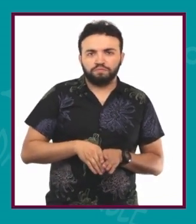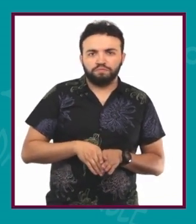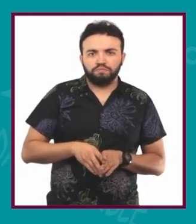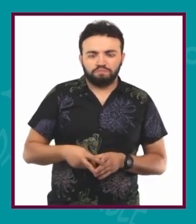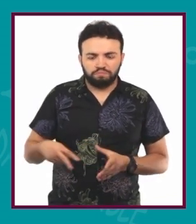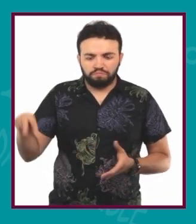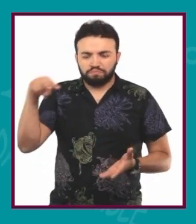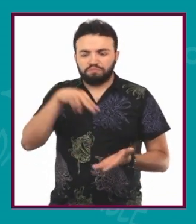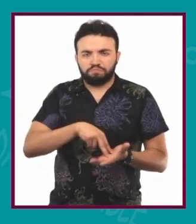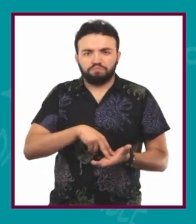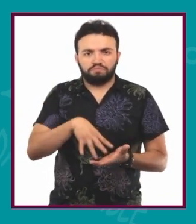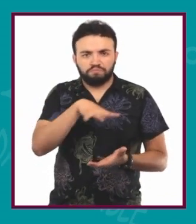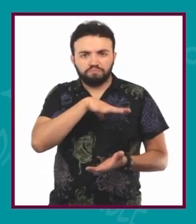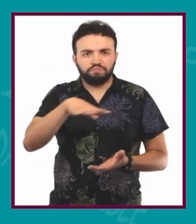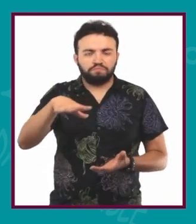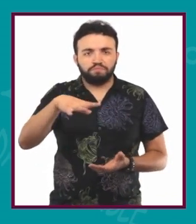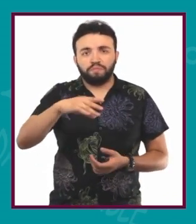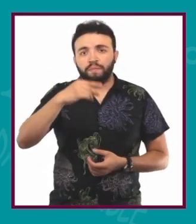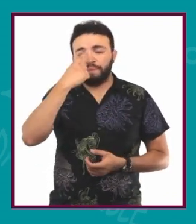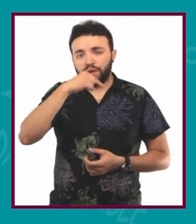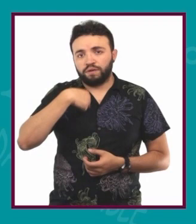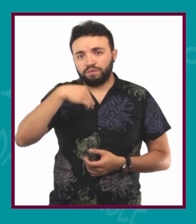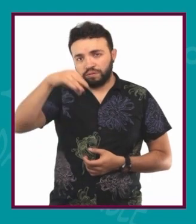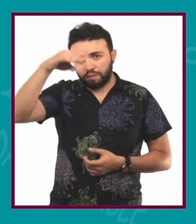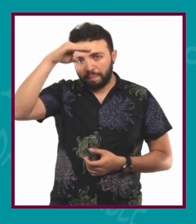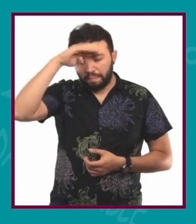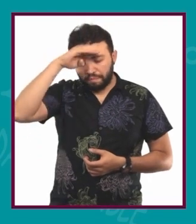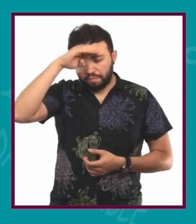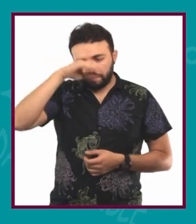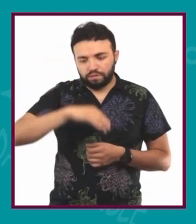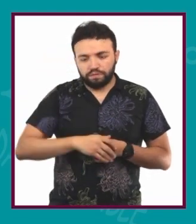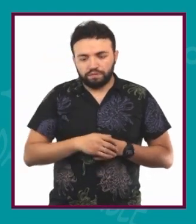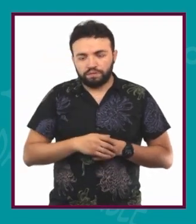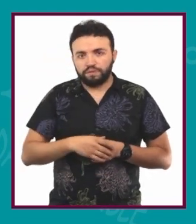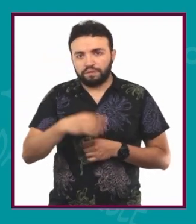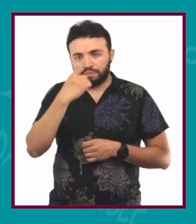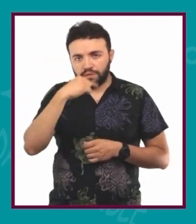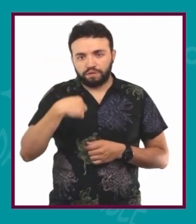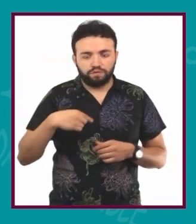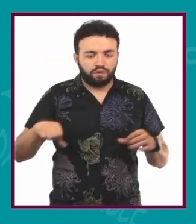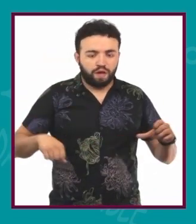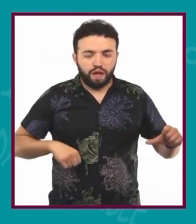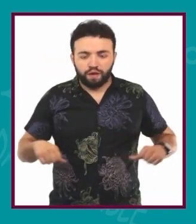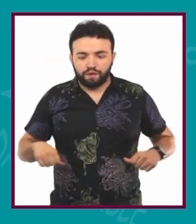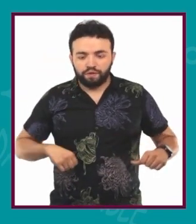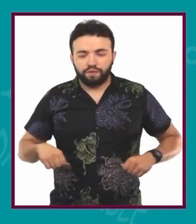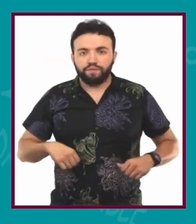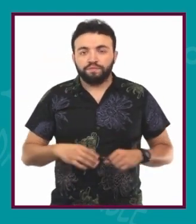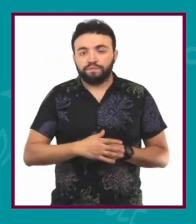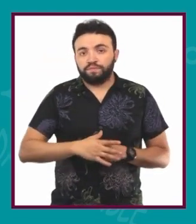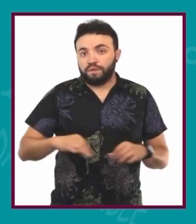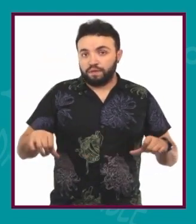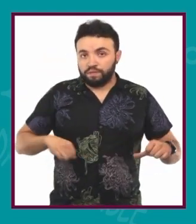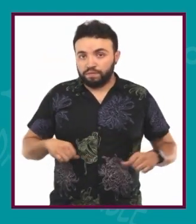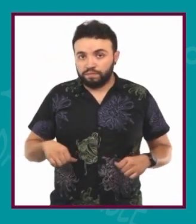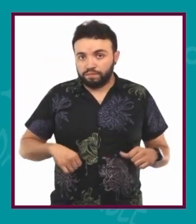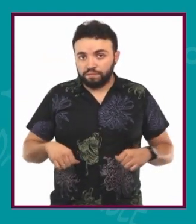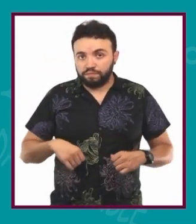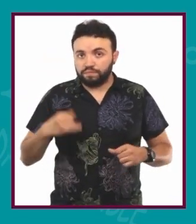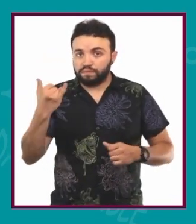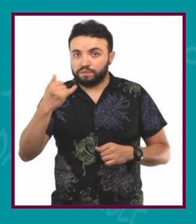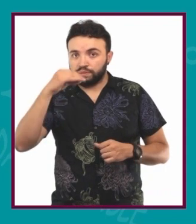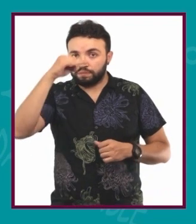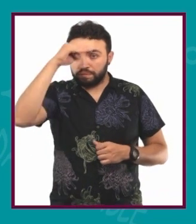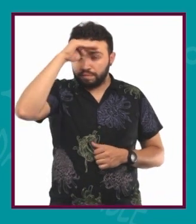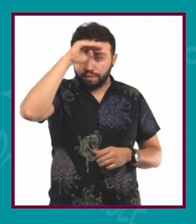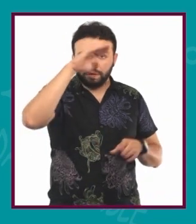ejercer la libertad de pensar es también ejercer la libertad de actuar. Actuar y pensar a partir de